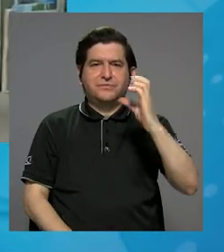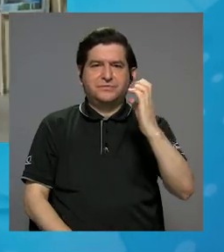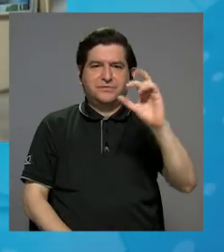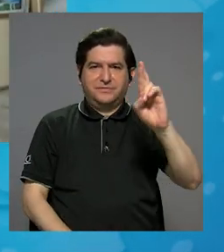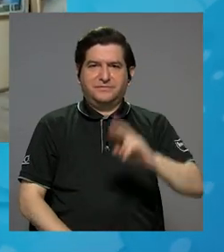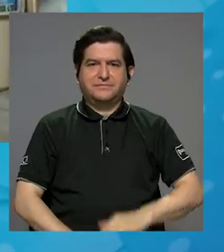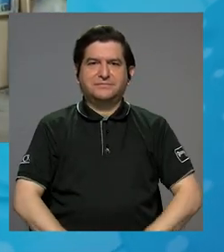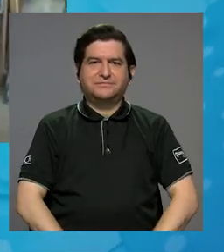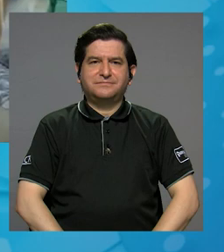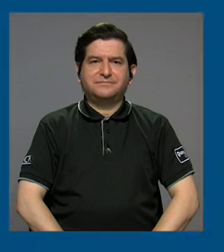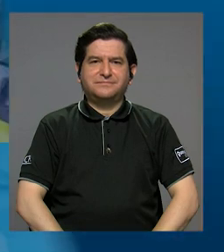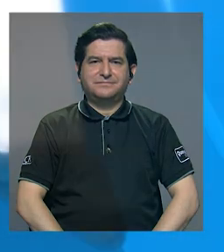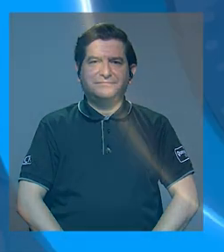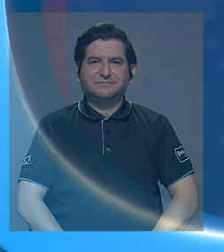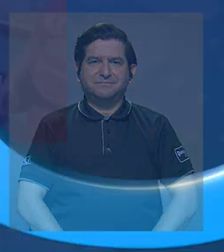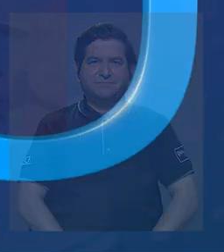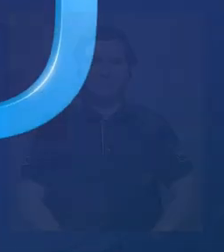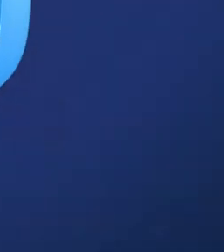Rica.